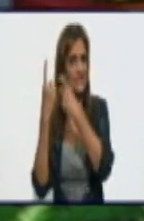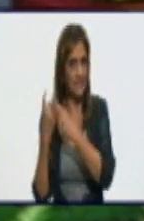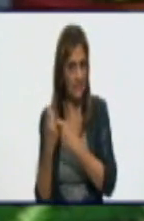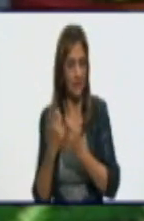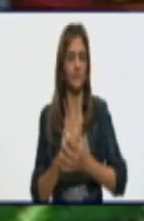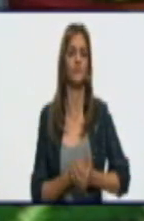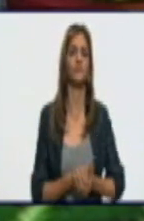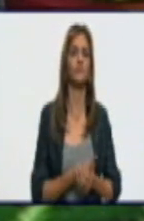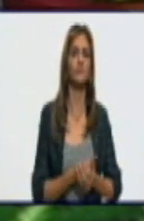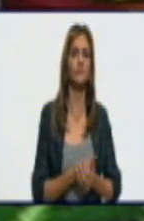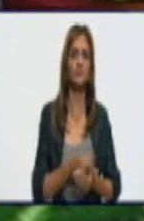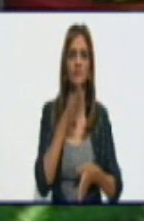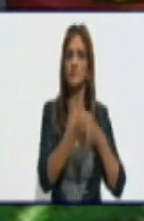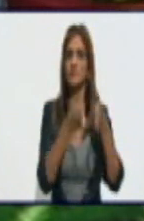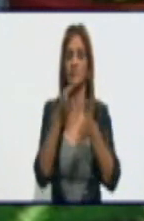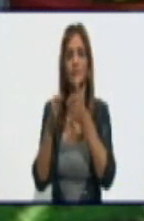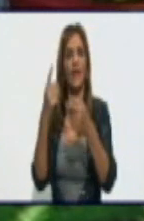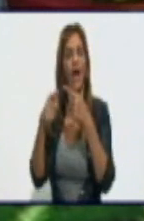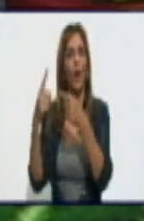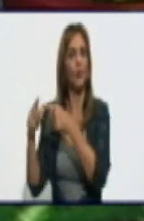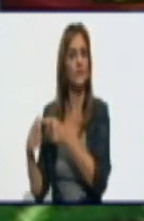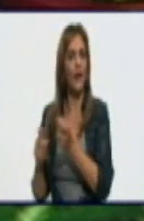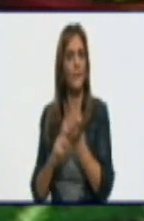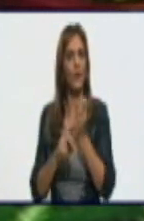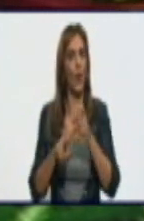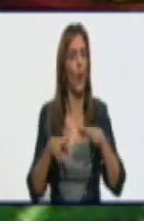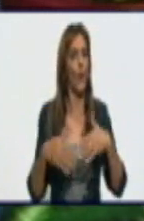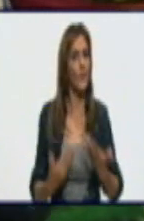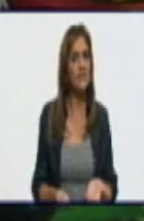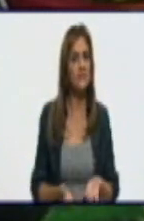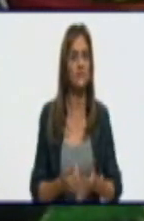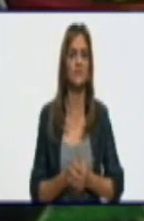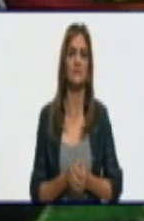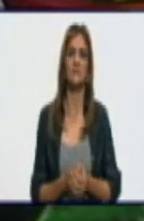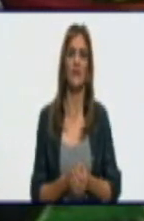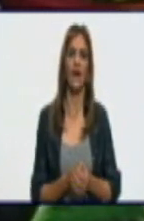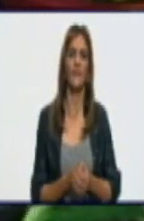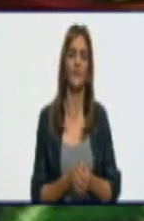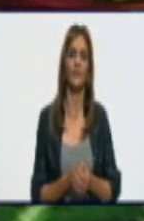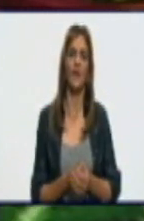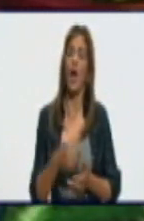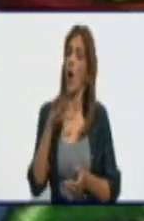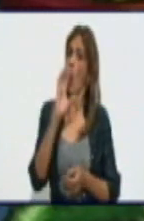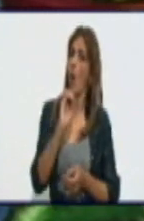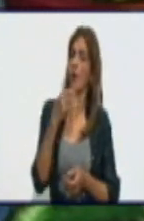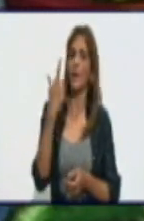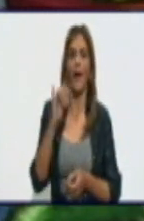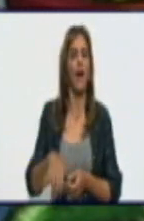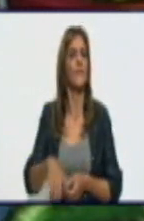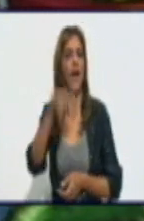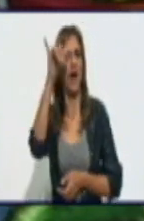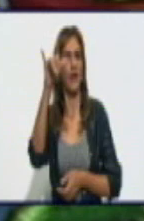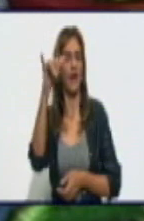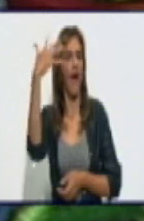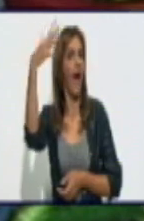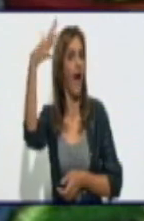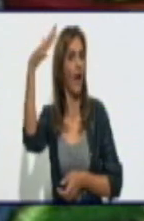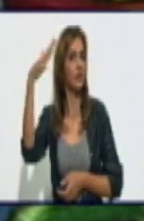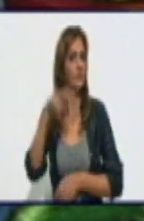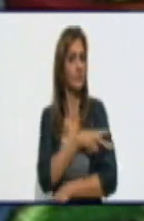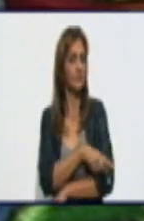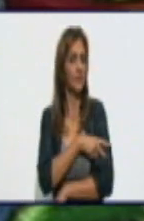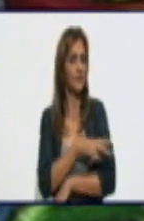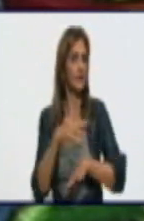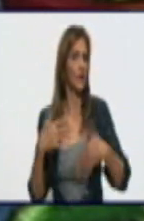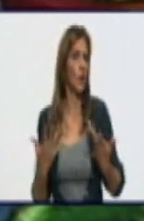para los que van a viajar al exterior, ¿qué hacer? Yo quiero hacerme un PCR, necesito salir de duda, ¿a dónde voy?